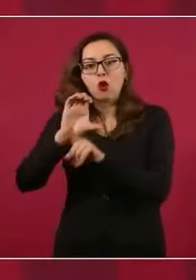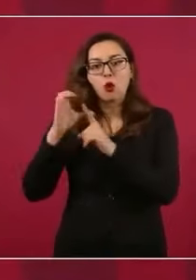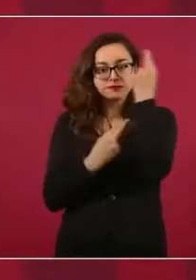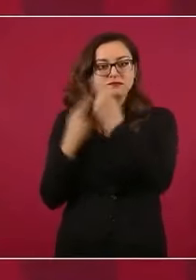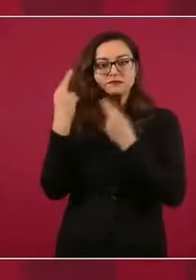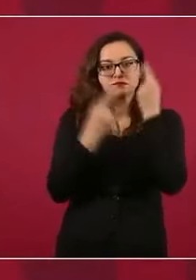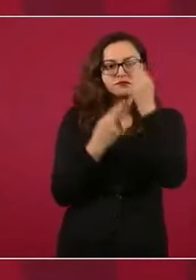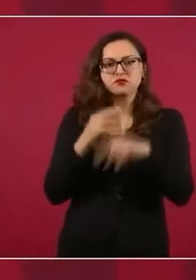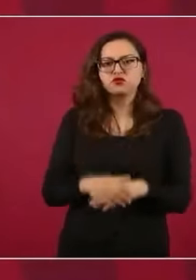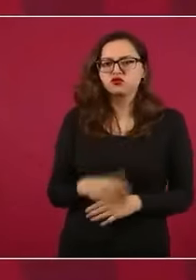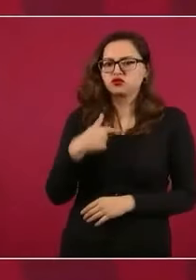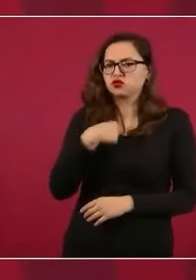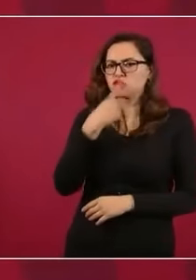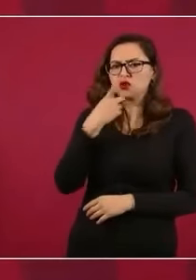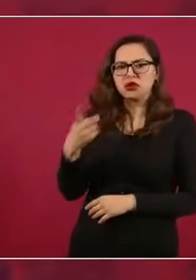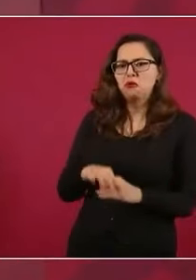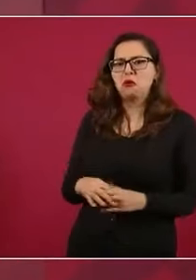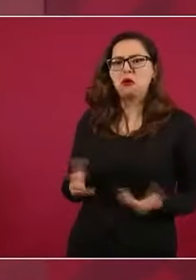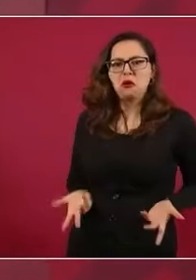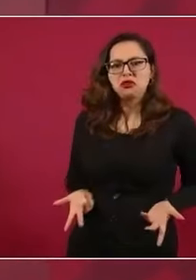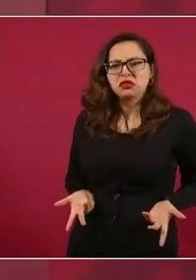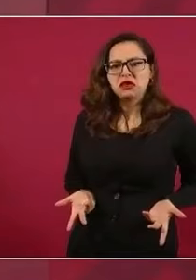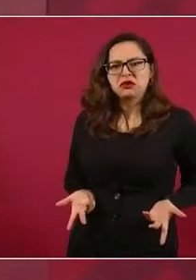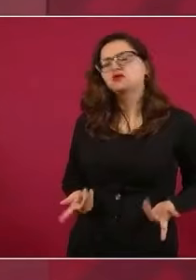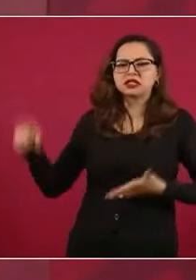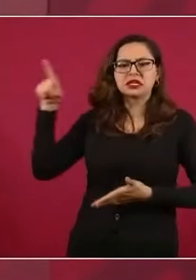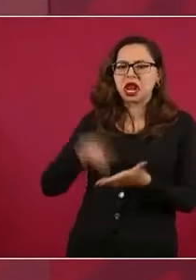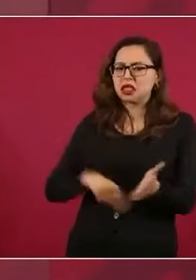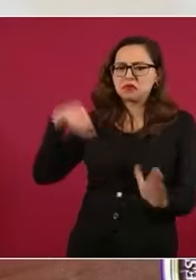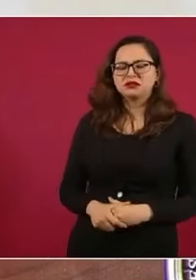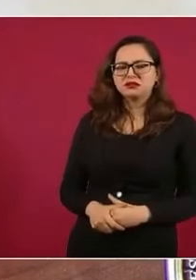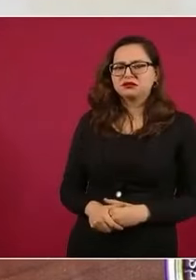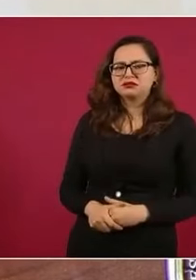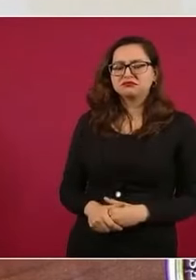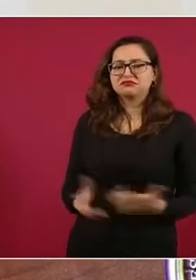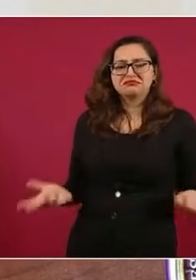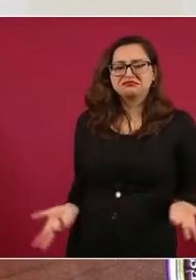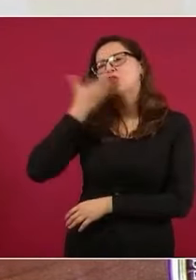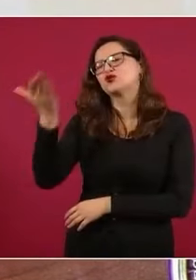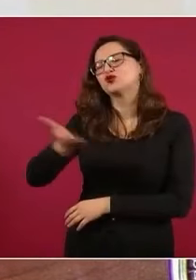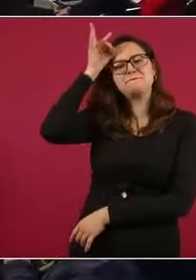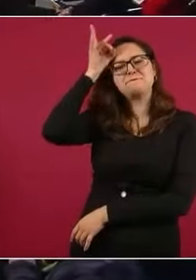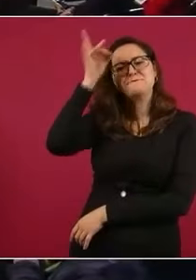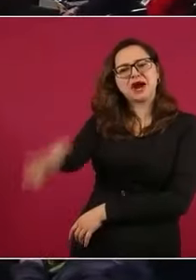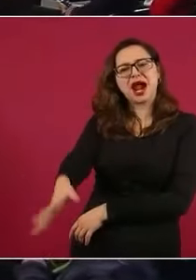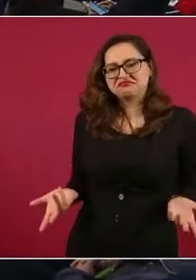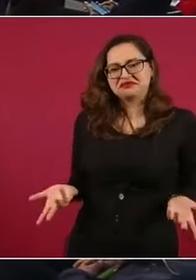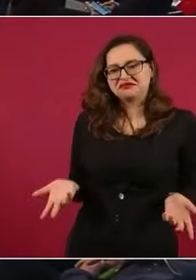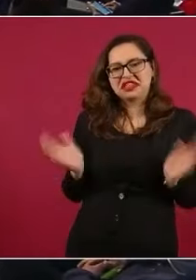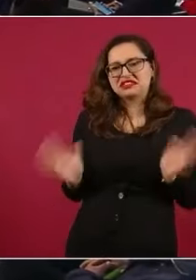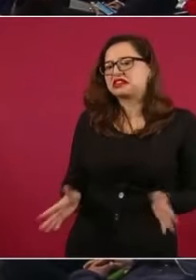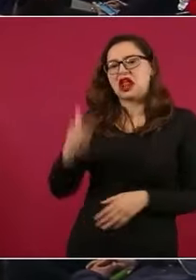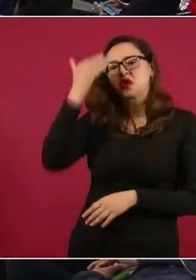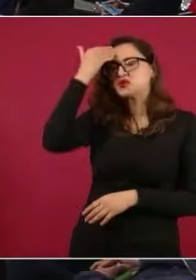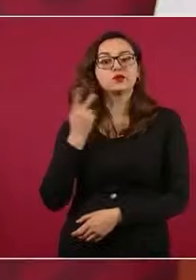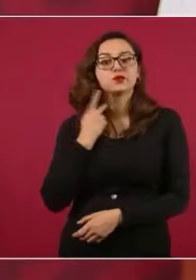opinión fue, no, voten. Voten y no le hacen que se pierdan. Porque yo estoy acostumbrado, yo sé, de que en